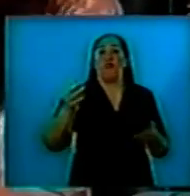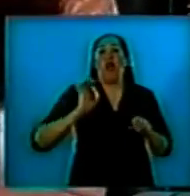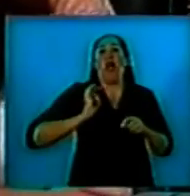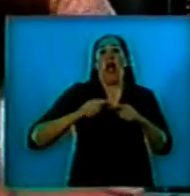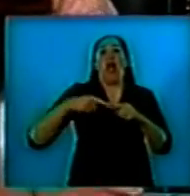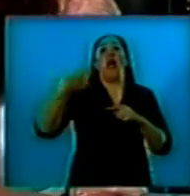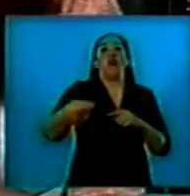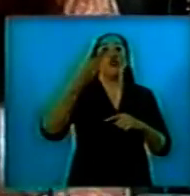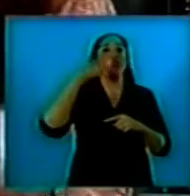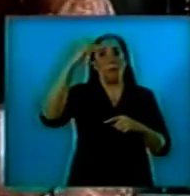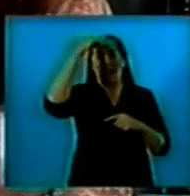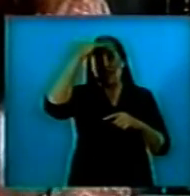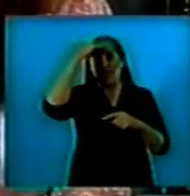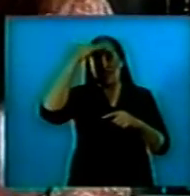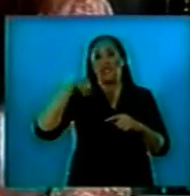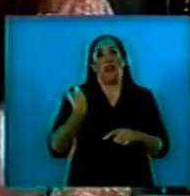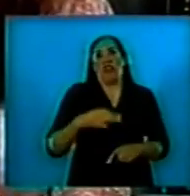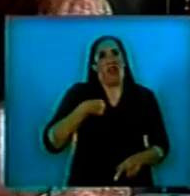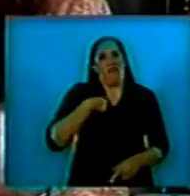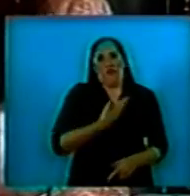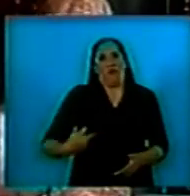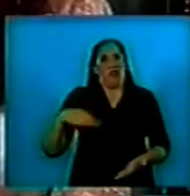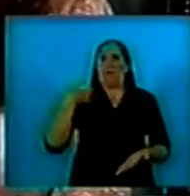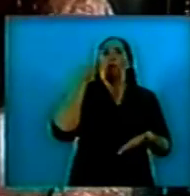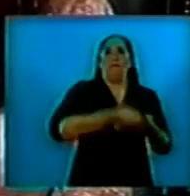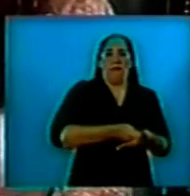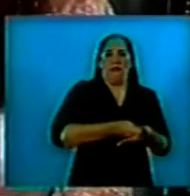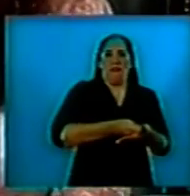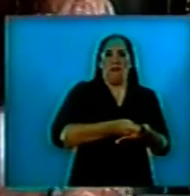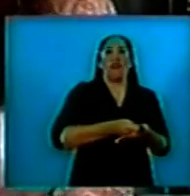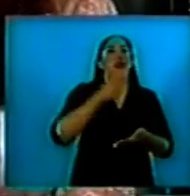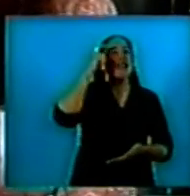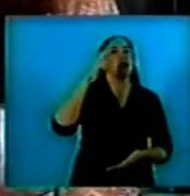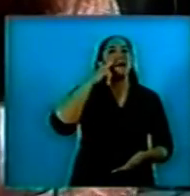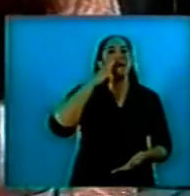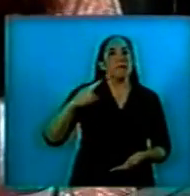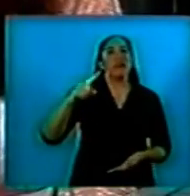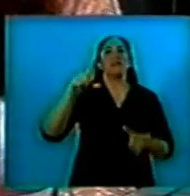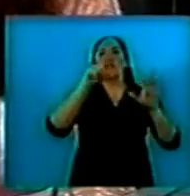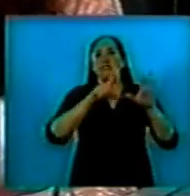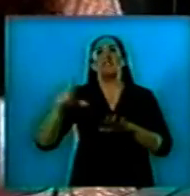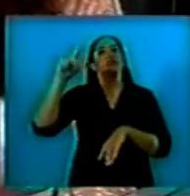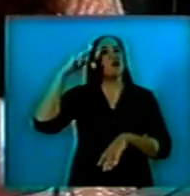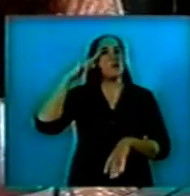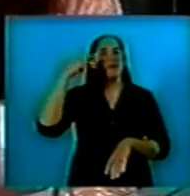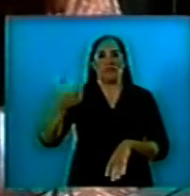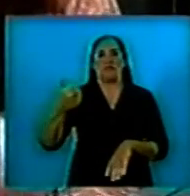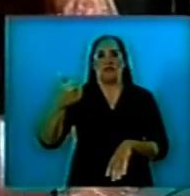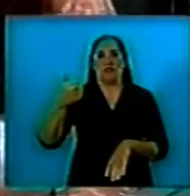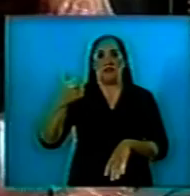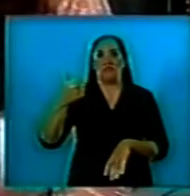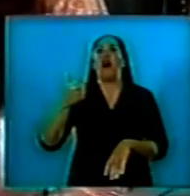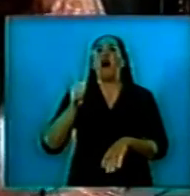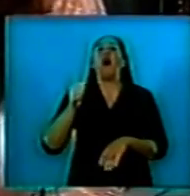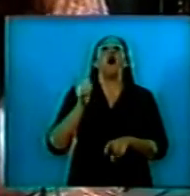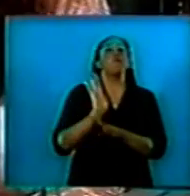años 2015, la última que vamos a tener que pagar en esta gestión, es de 10.796, 9